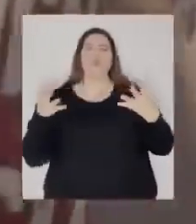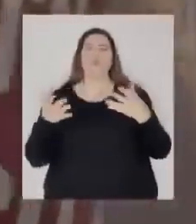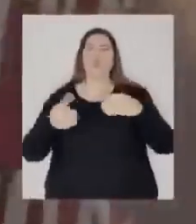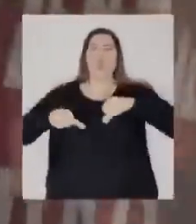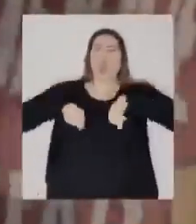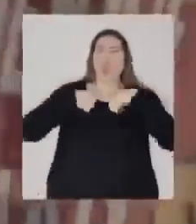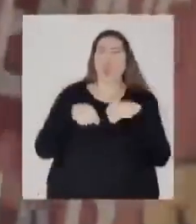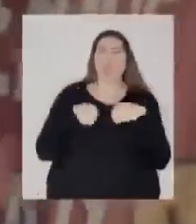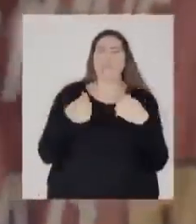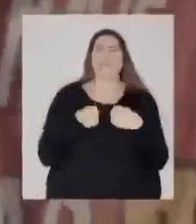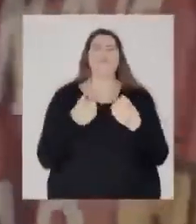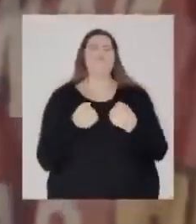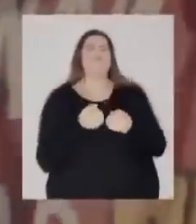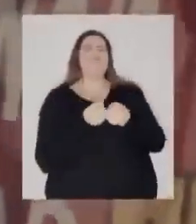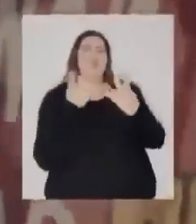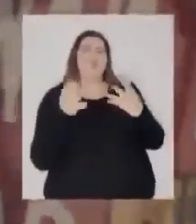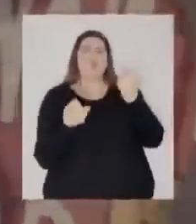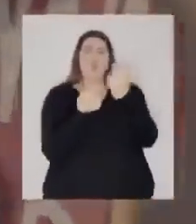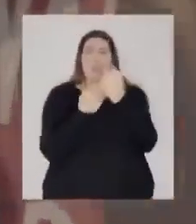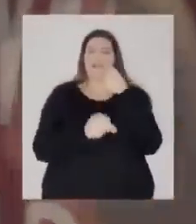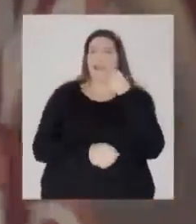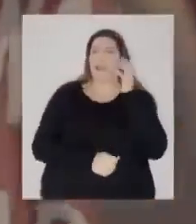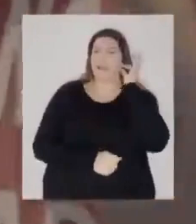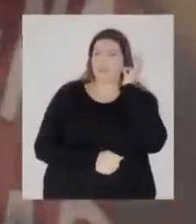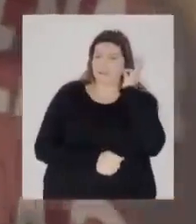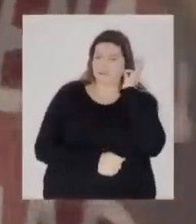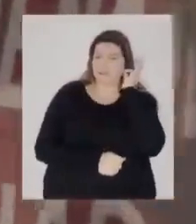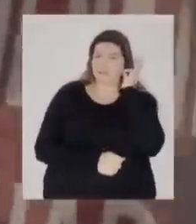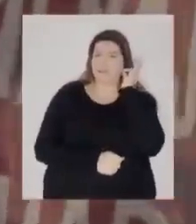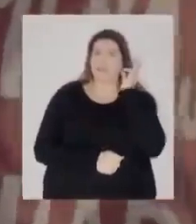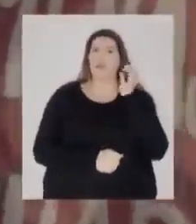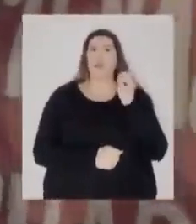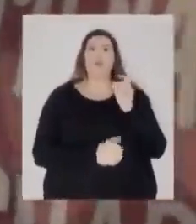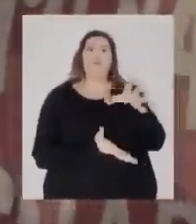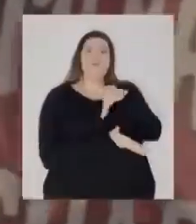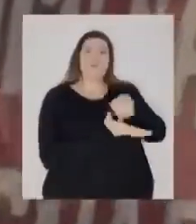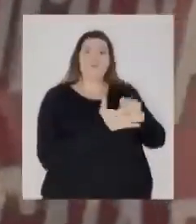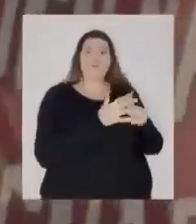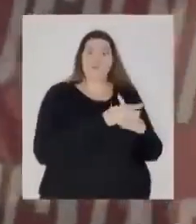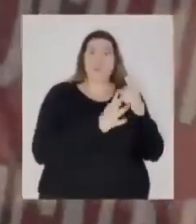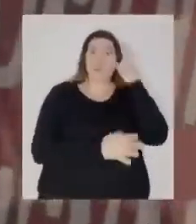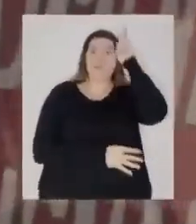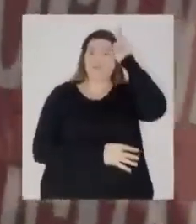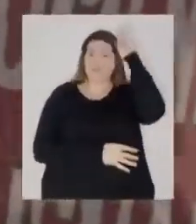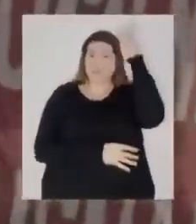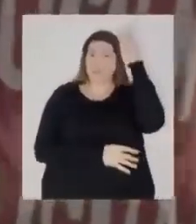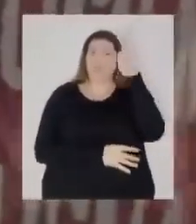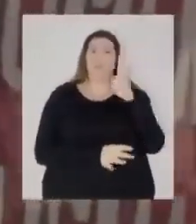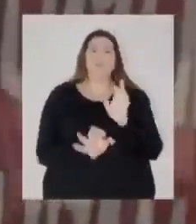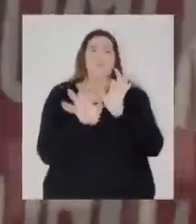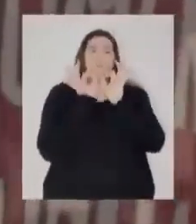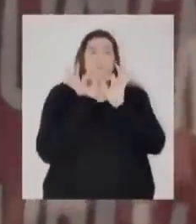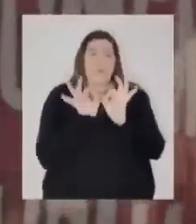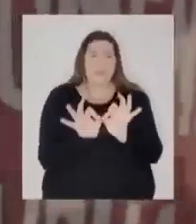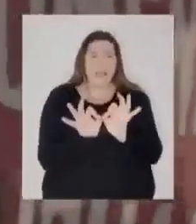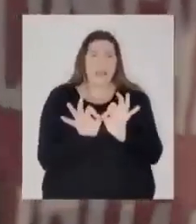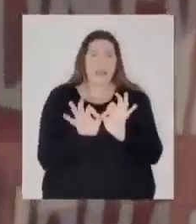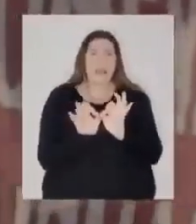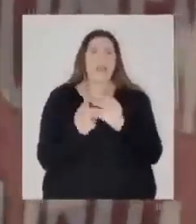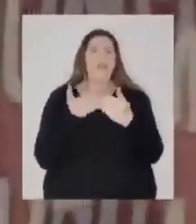jóvenes, muchos trabajadores, trabajadoras, todos los originarios, fundamentalmente